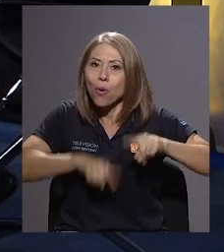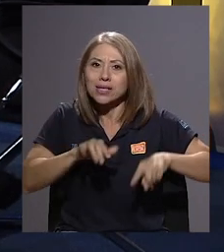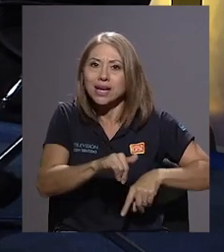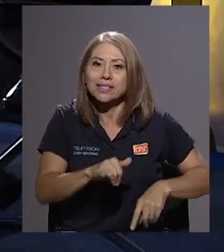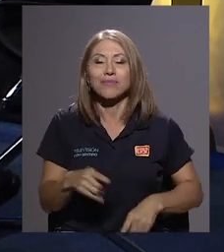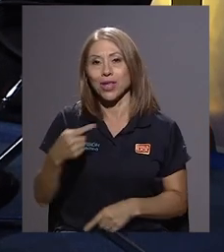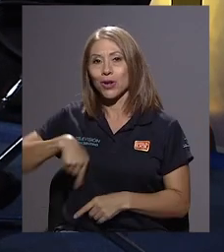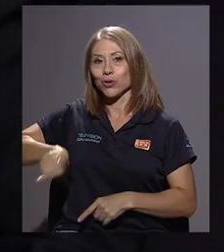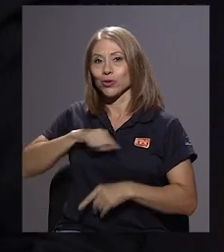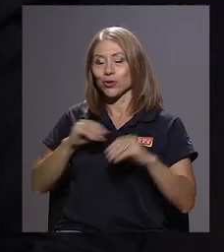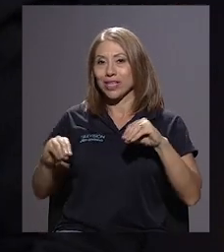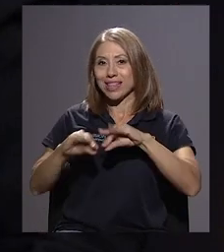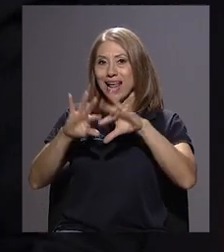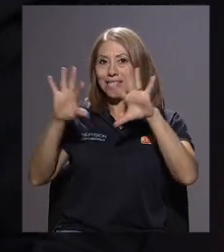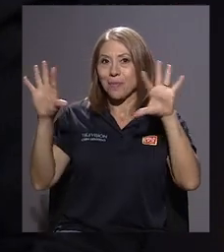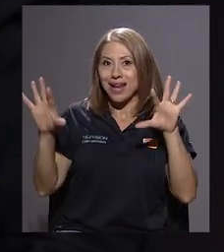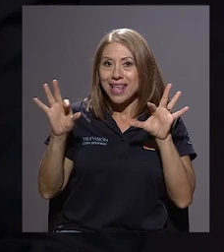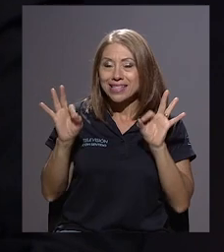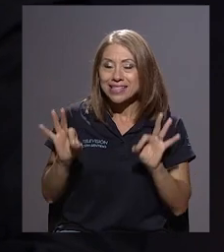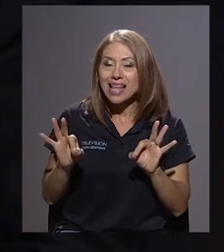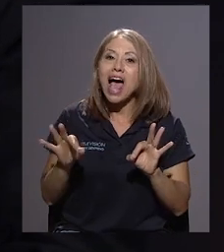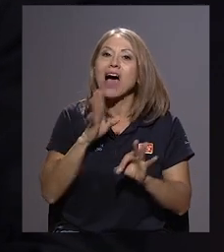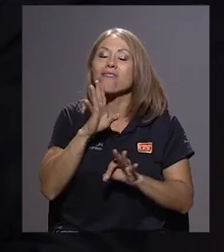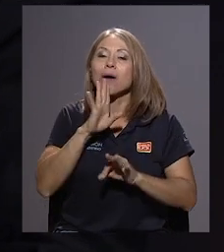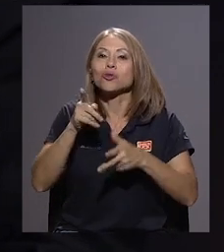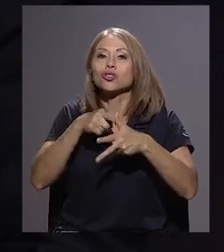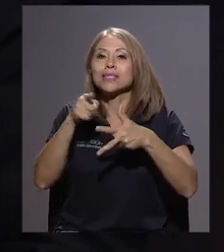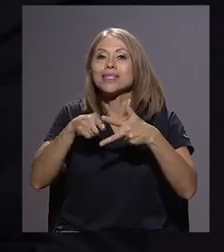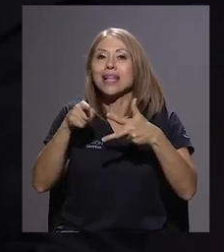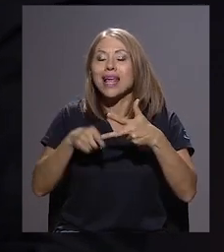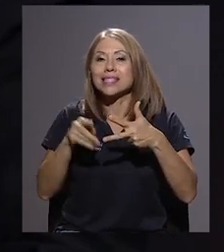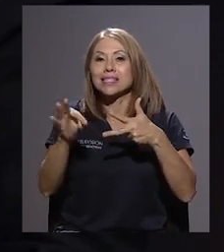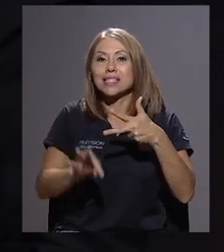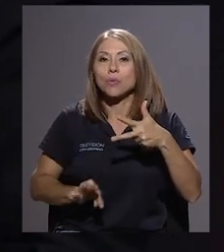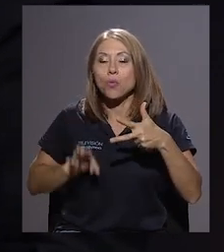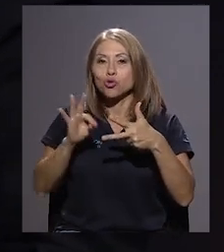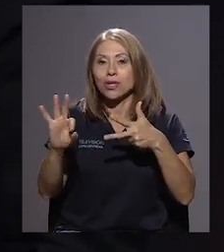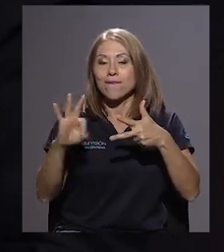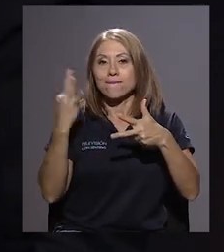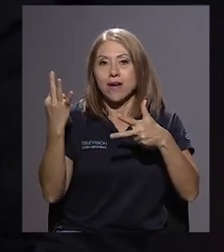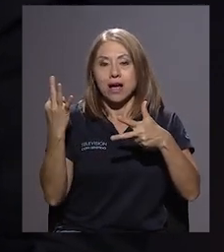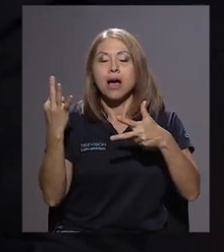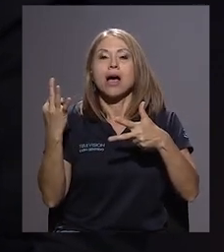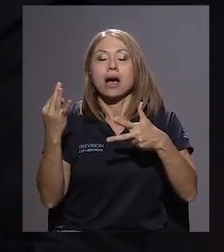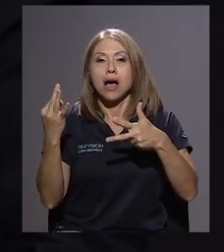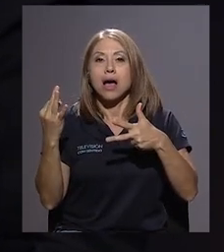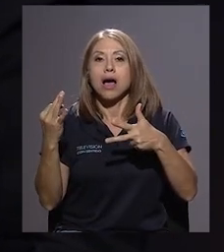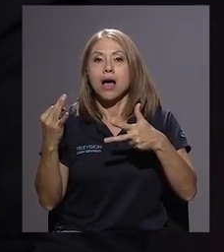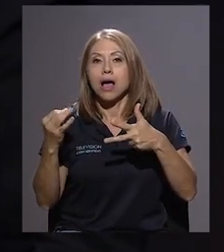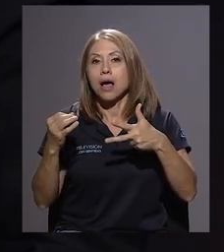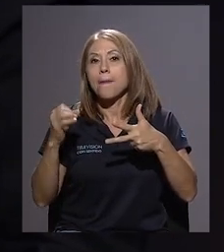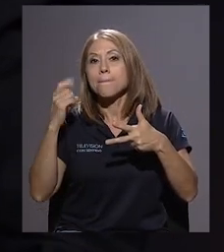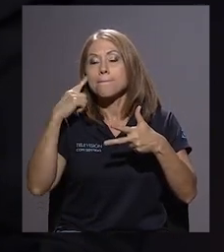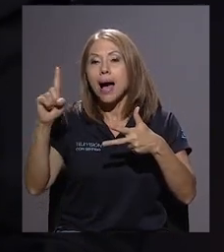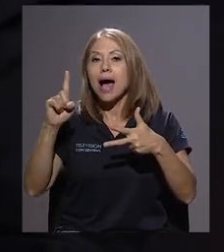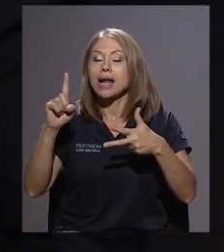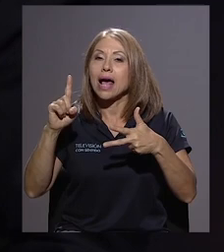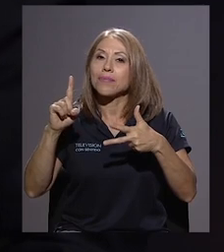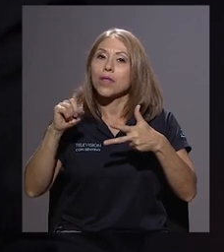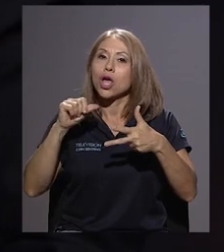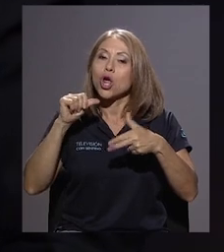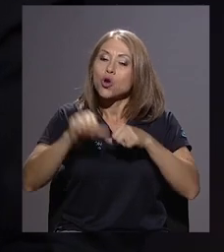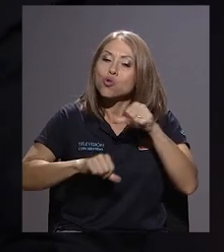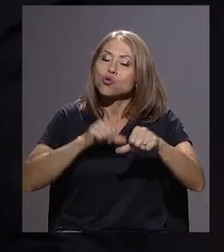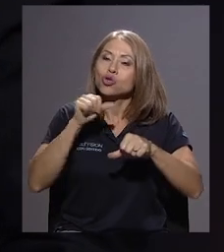Internacional en general hablamos siempre que hay tres tipos de medidas que se pueden tomar para, en este caso, luchar